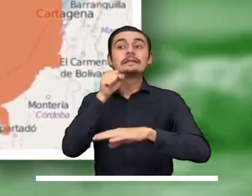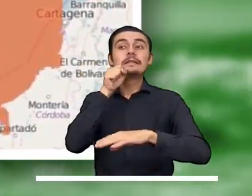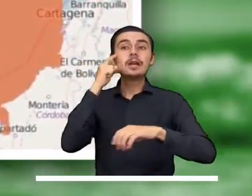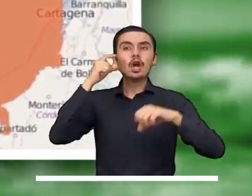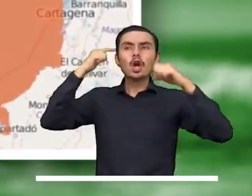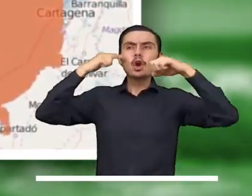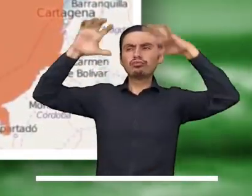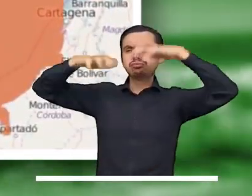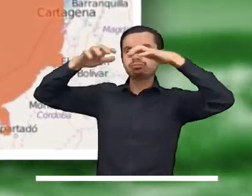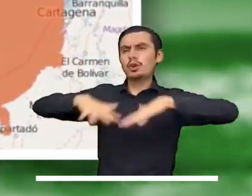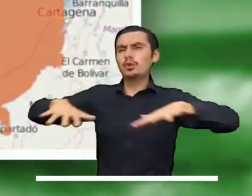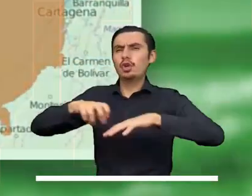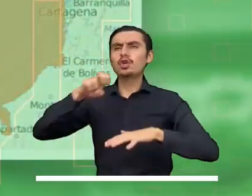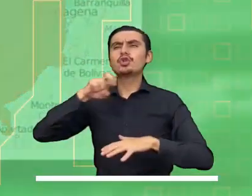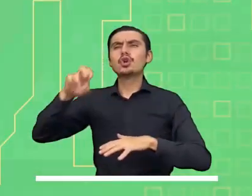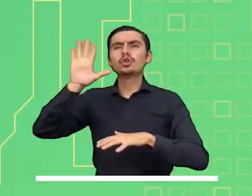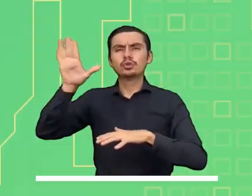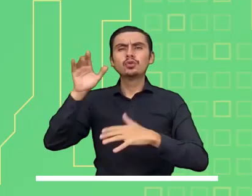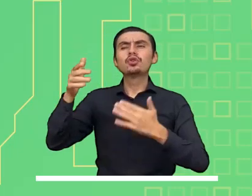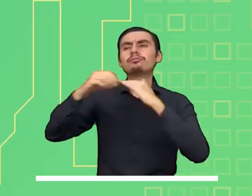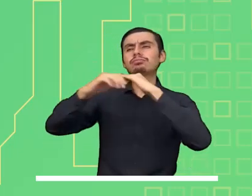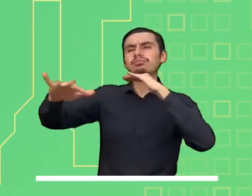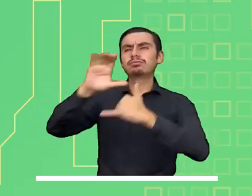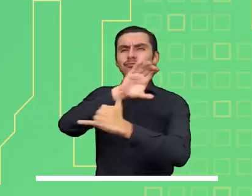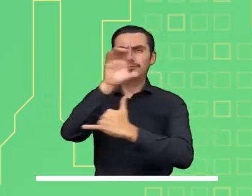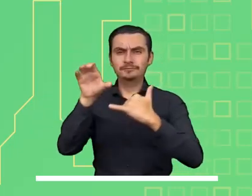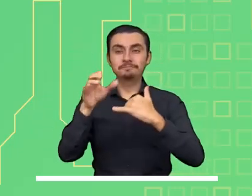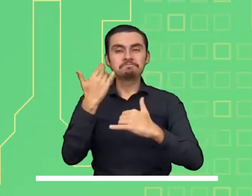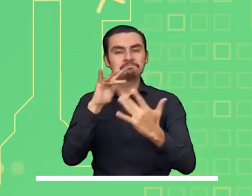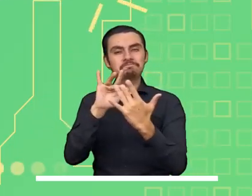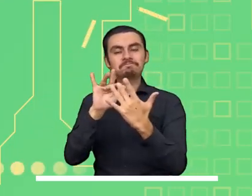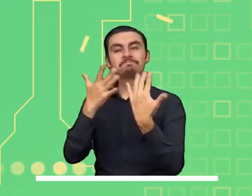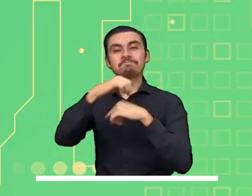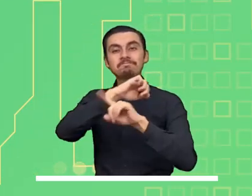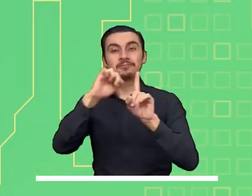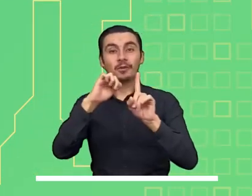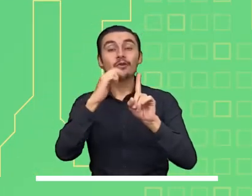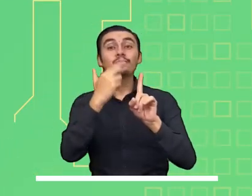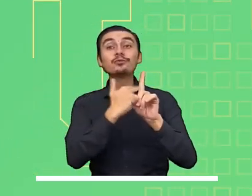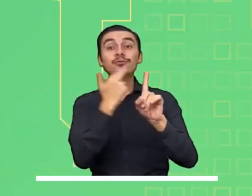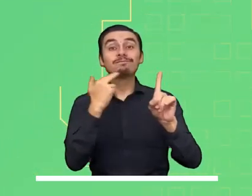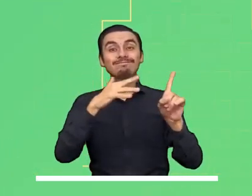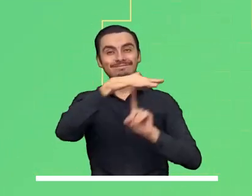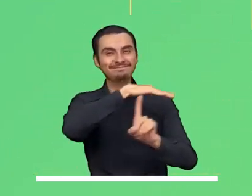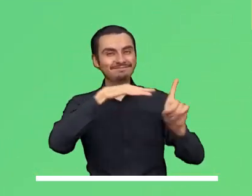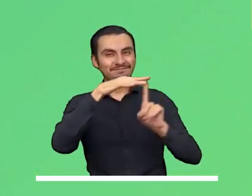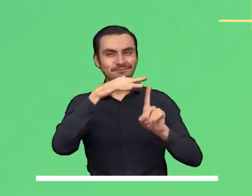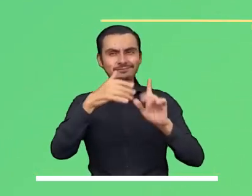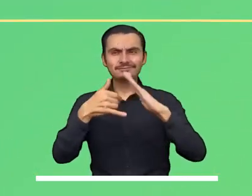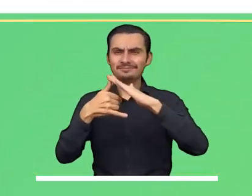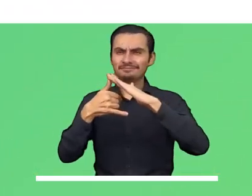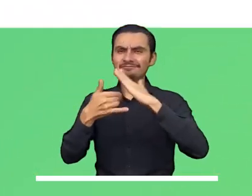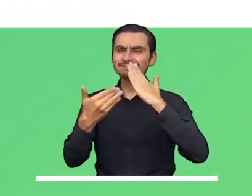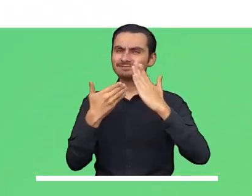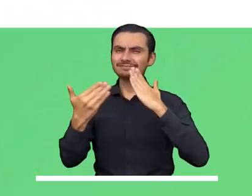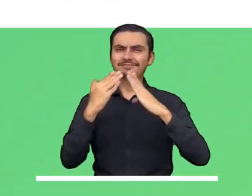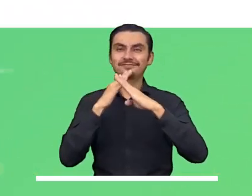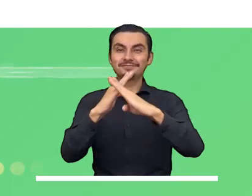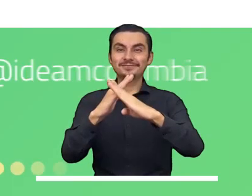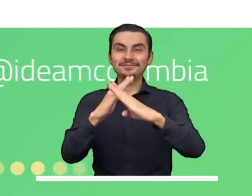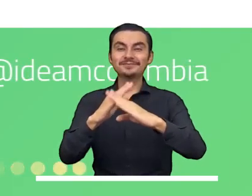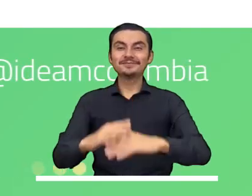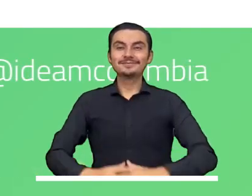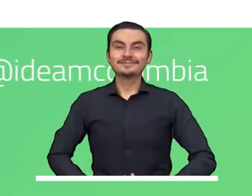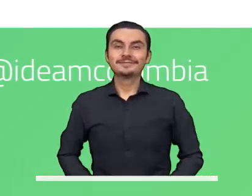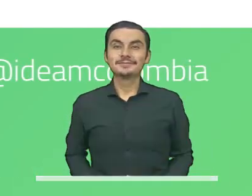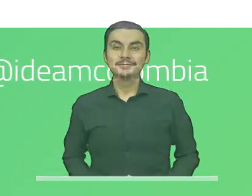por tiempo lluvioso en el norte de la zona marítima del Caribe. Síguenos en nuestras redes sociales. Nuestro compromiso es con el medio